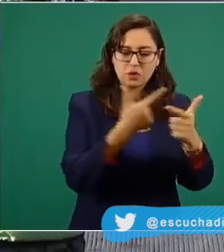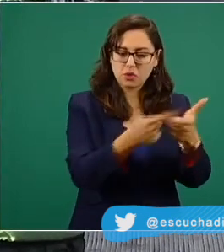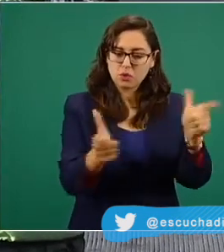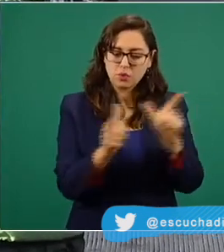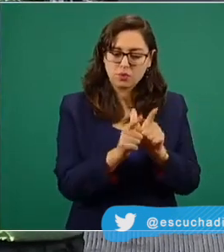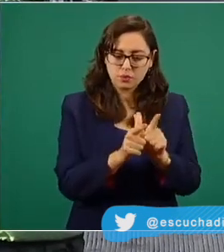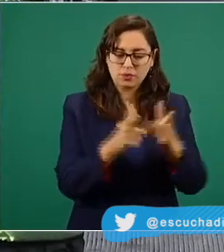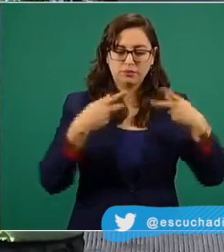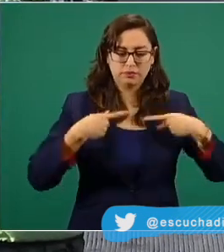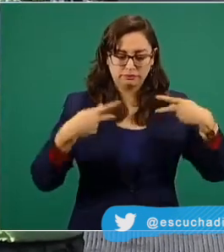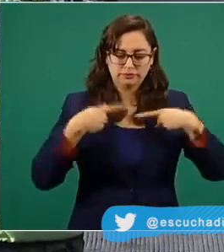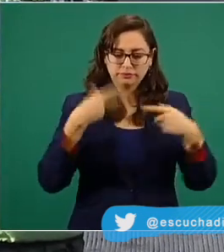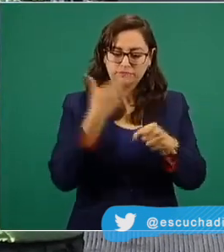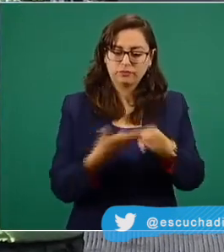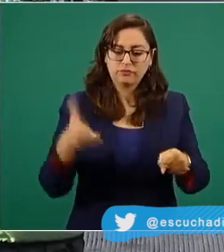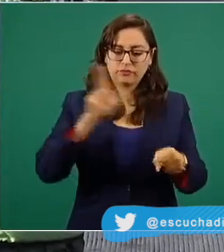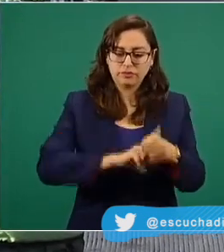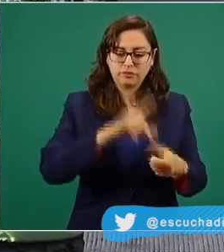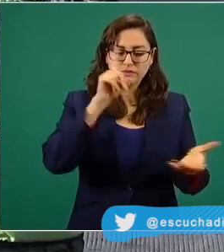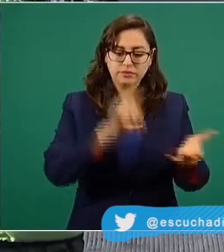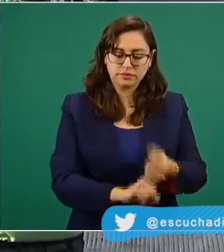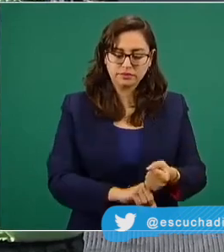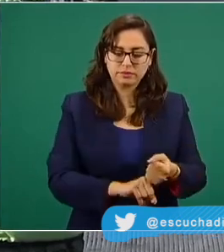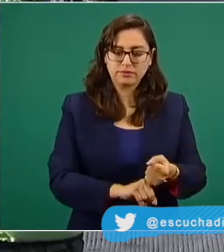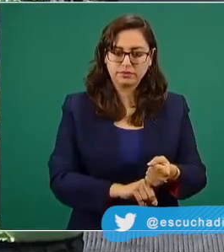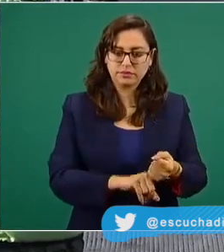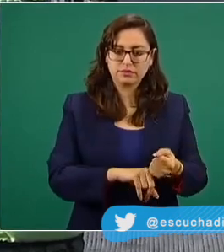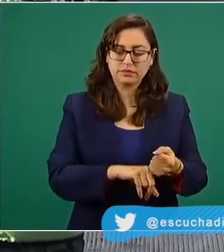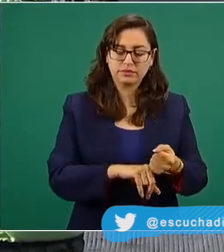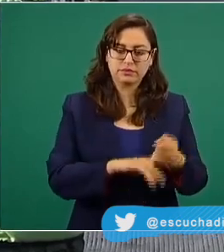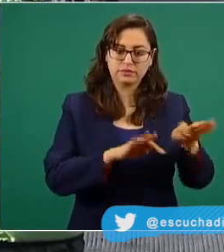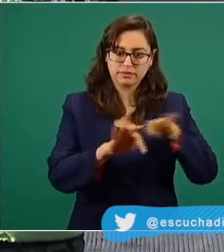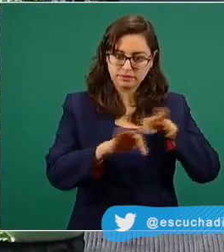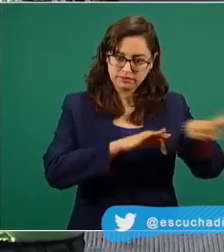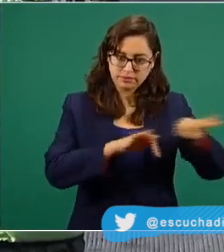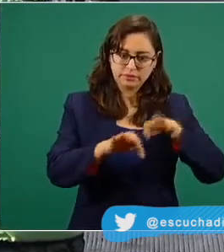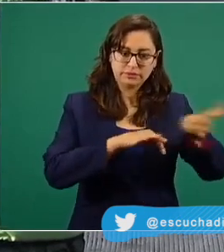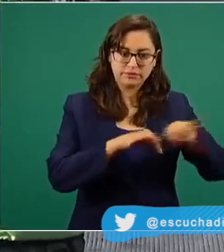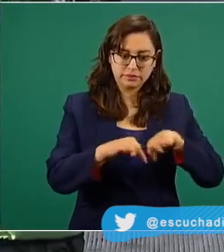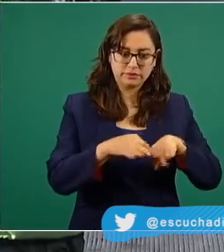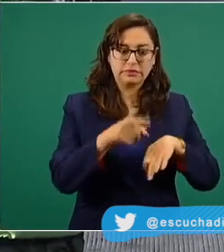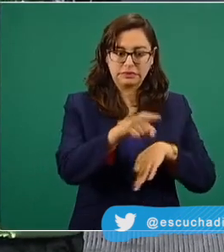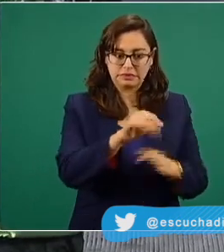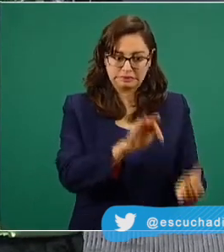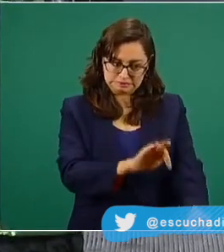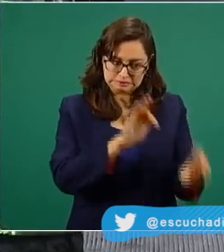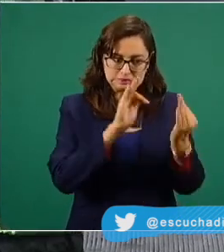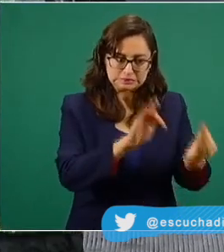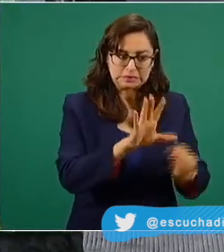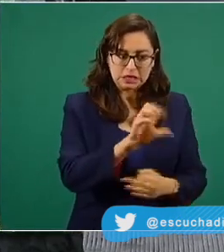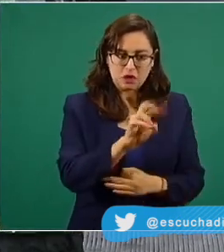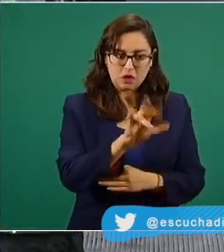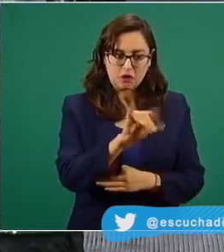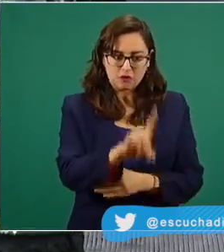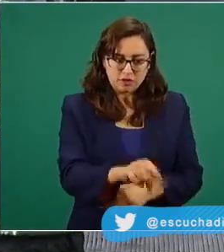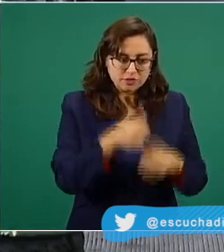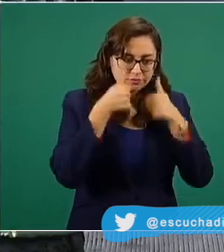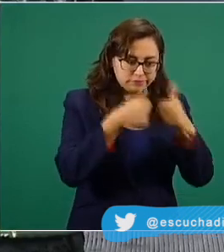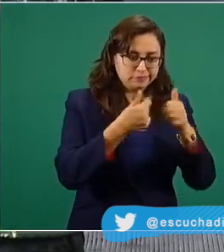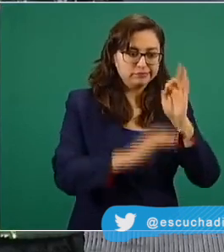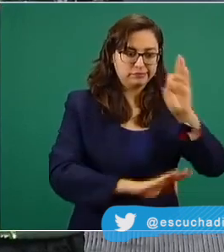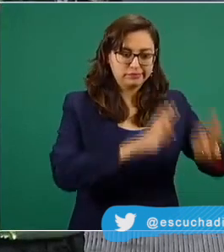frente de la atención de pacientes infectados por el SARS-CoV-2 y con quienes ya hemos empezado